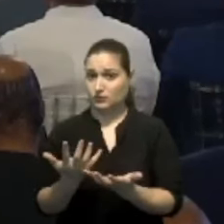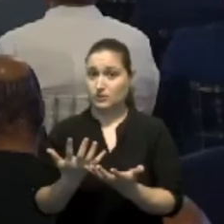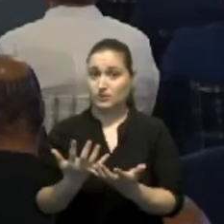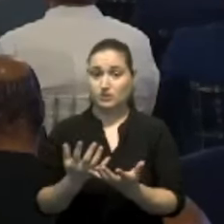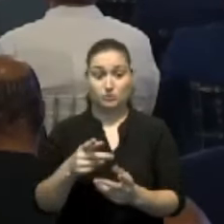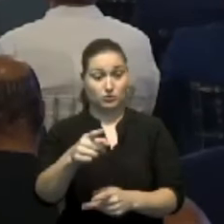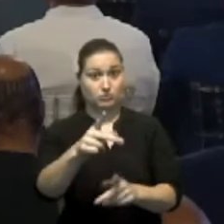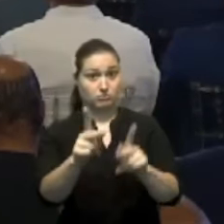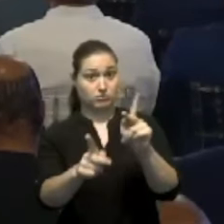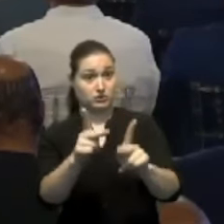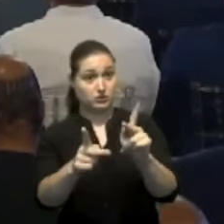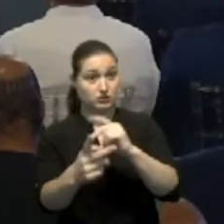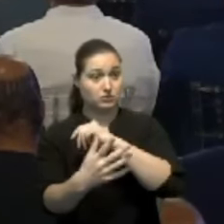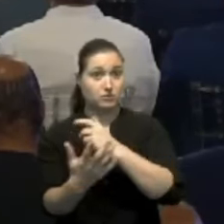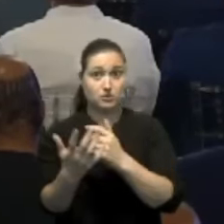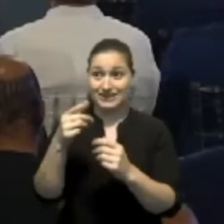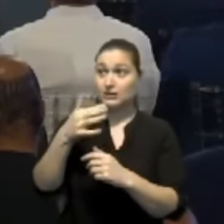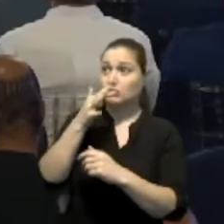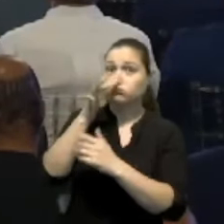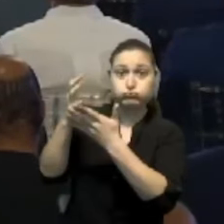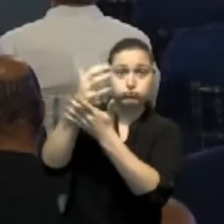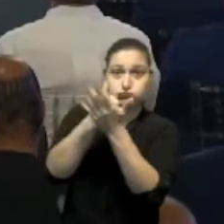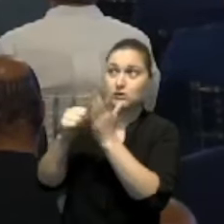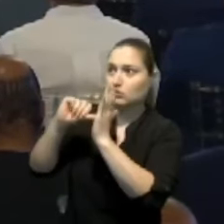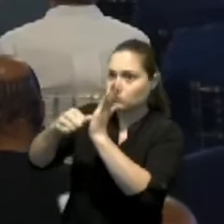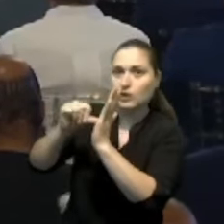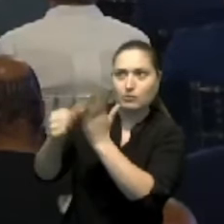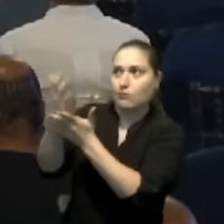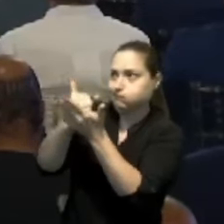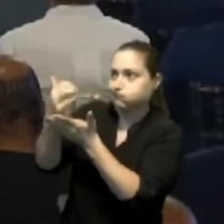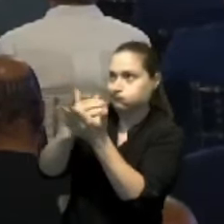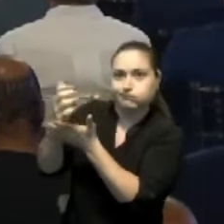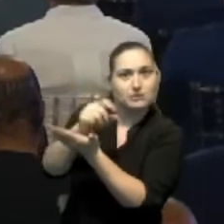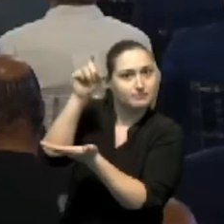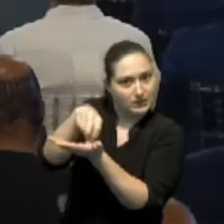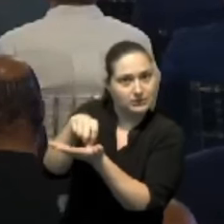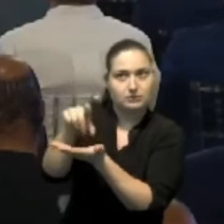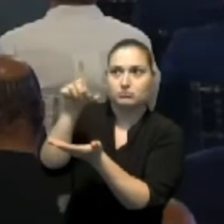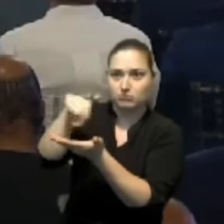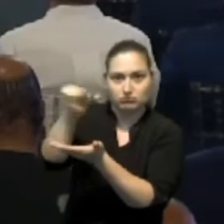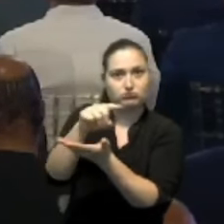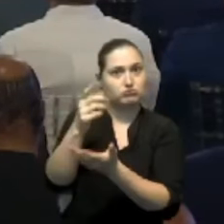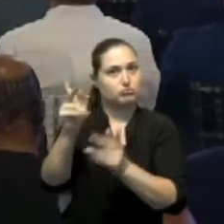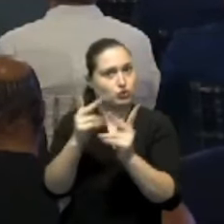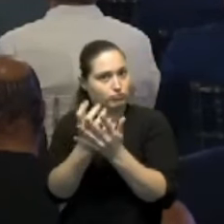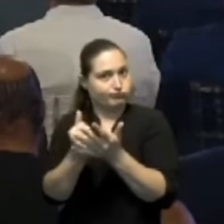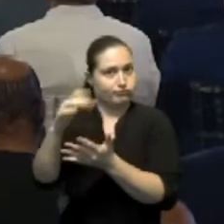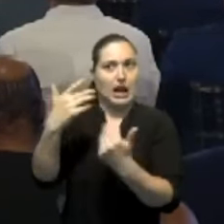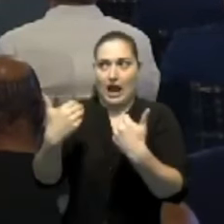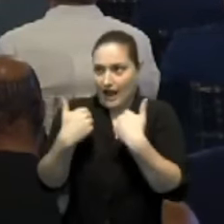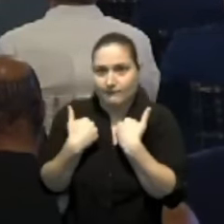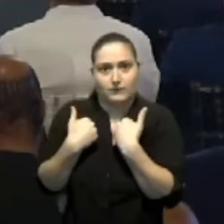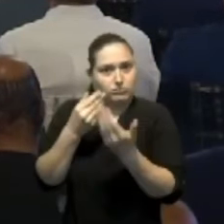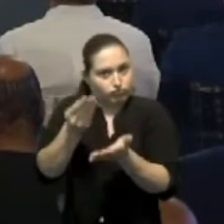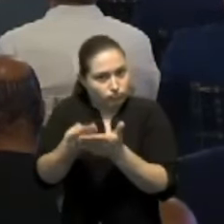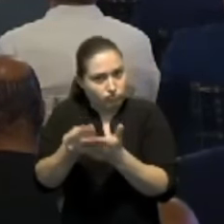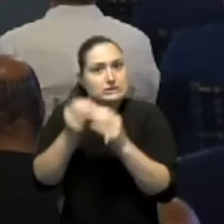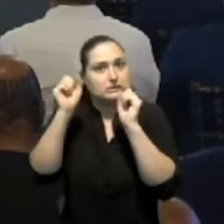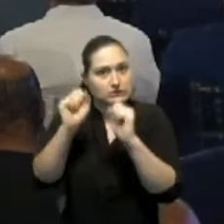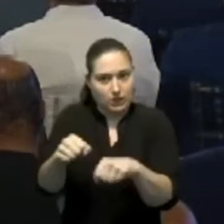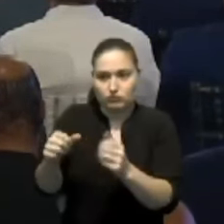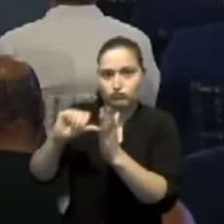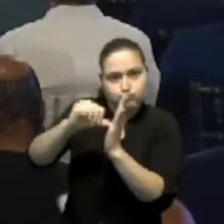población de ingresos altos, que sí tiene los recursos para pagar por un buen funcionamiento del Estado